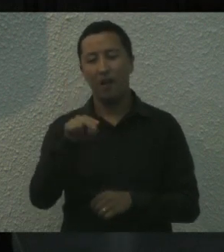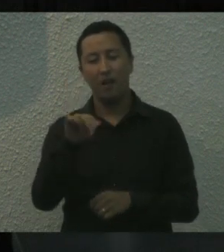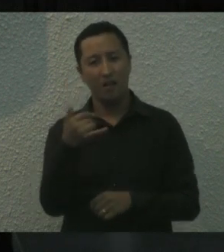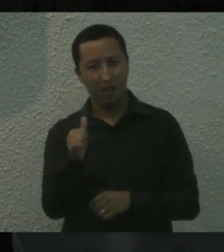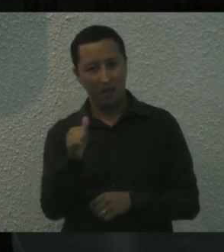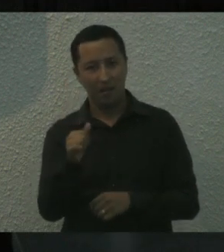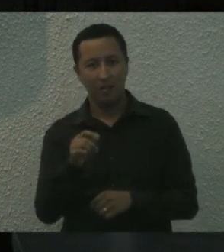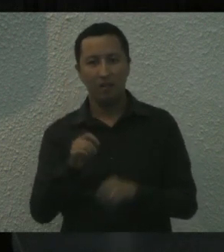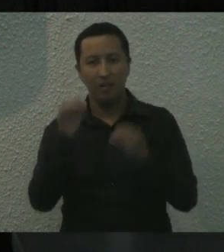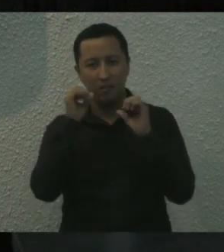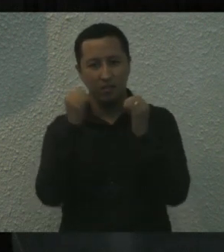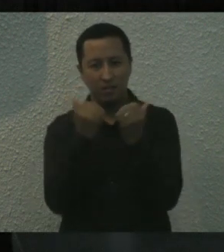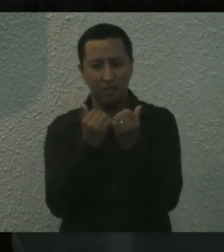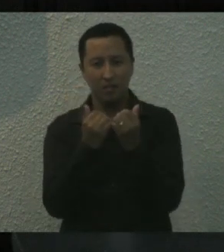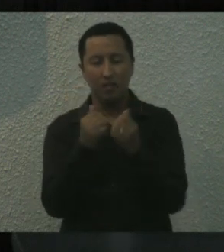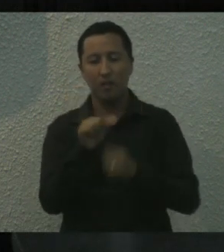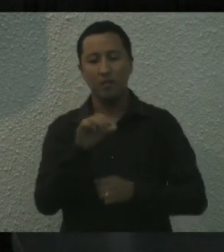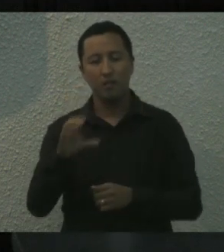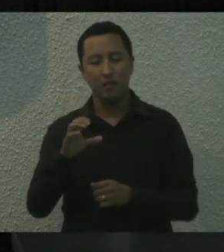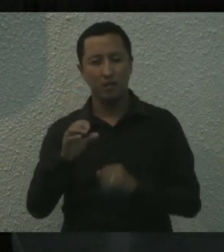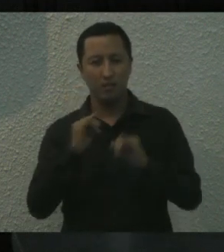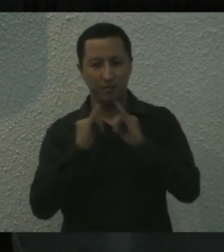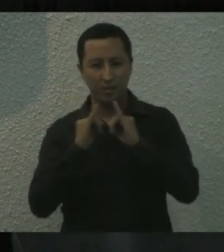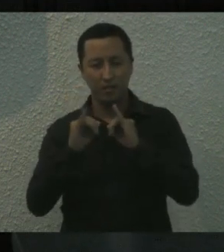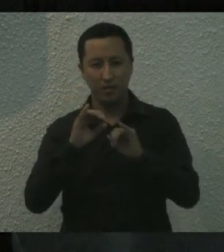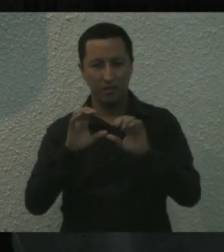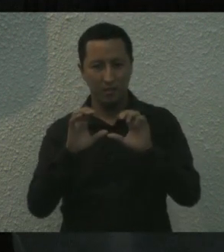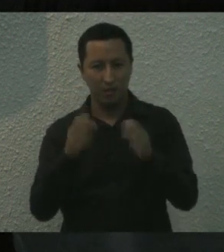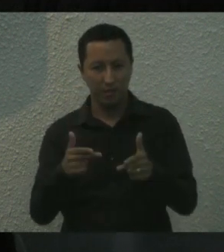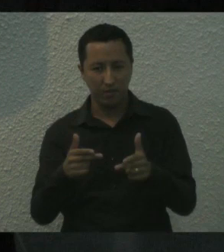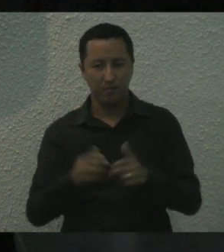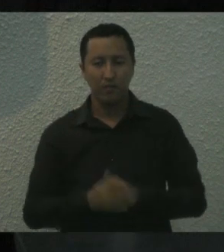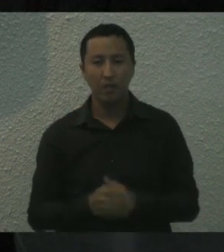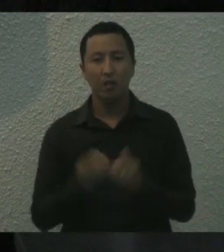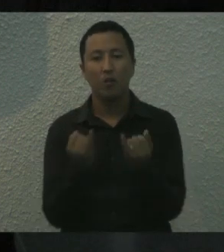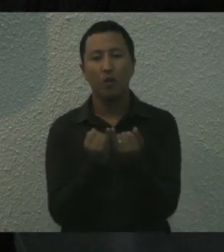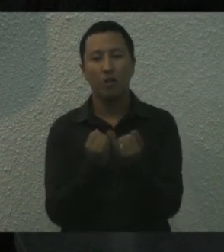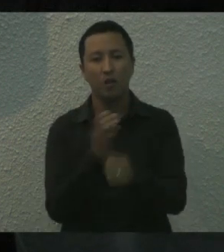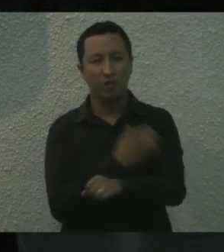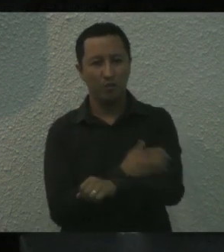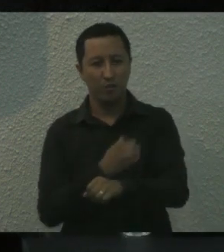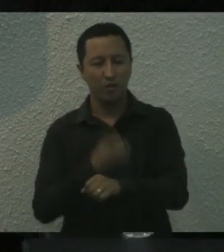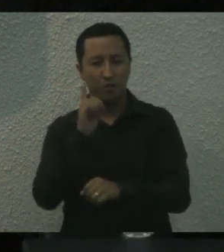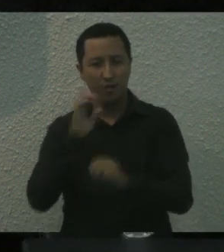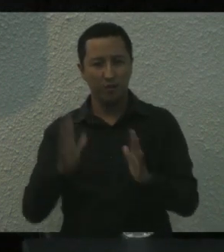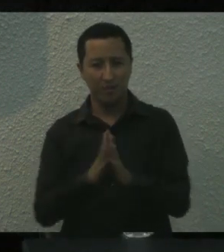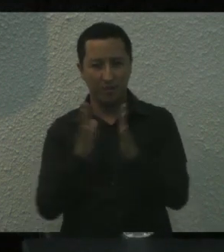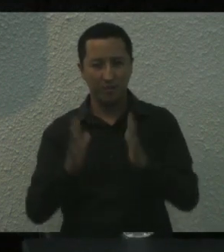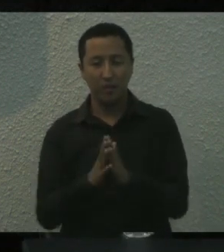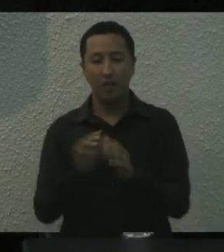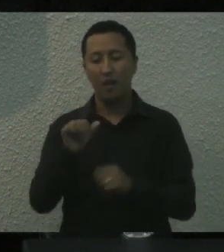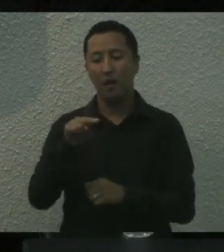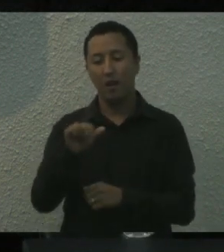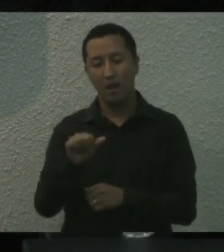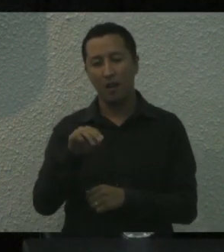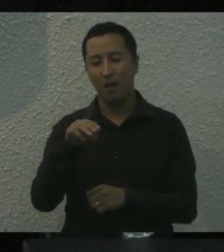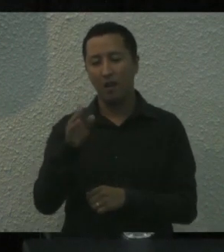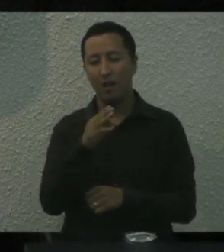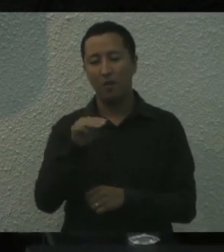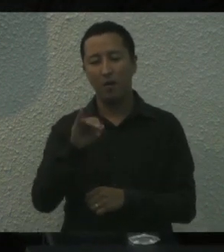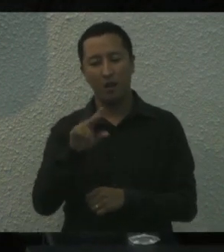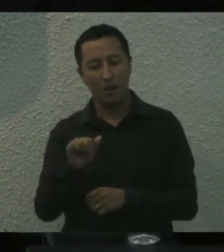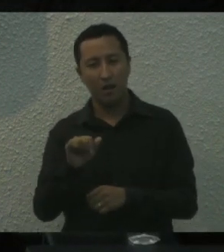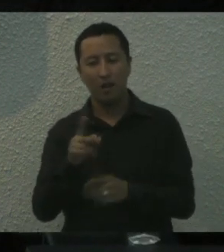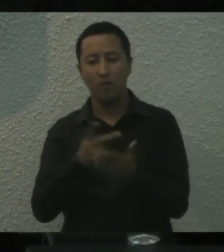Asociación Civil e Intérpretes de Chiapas. Y también tenemos la participación de Ana María Lazueta, de